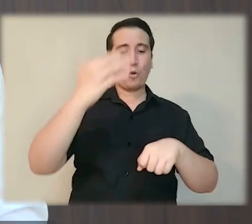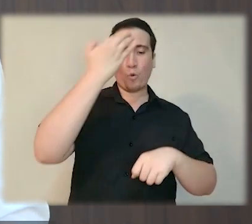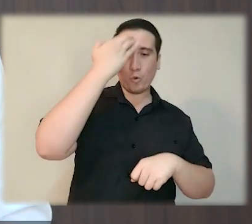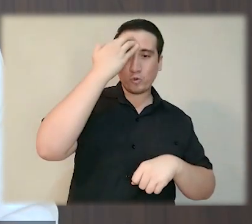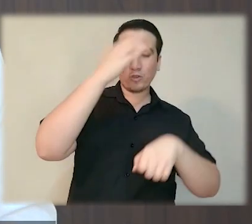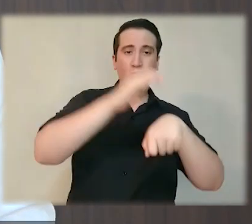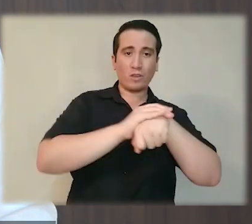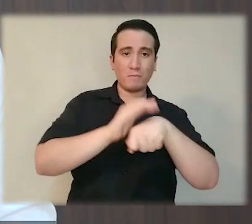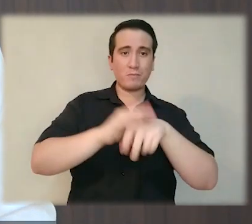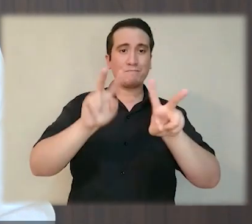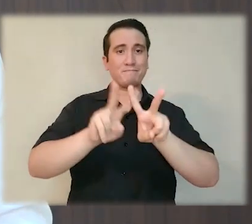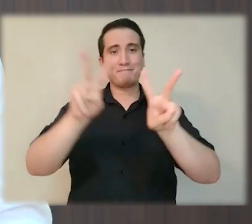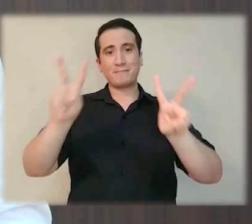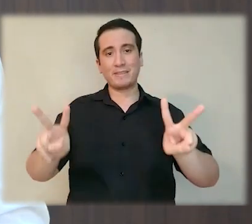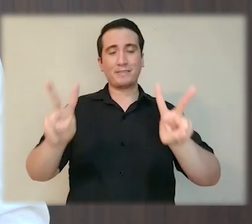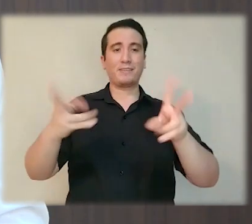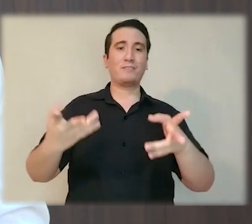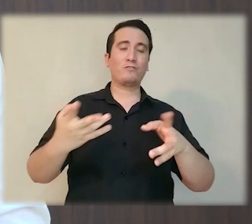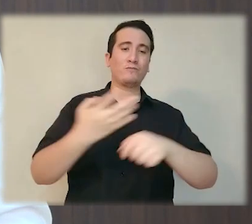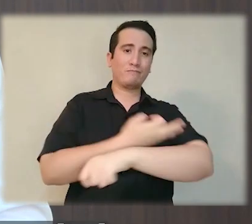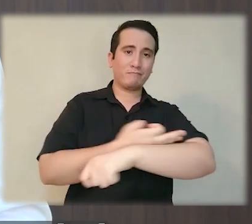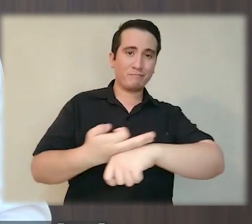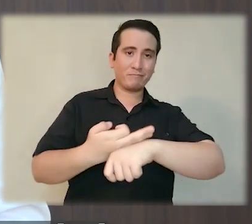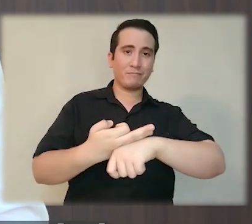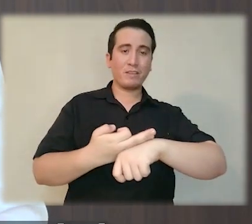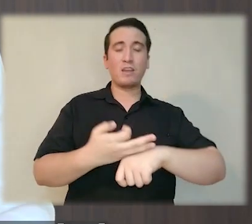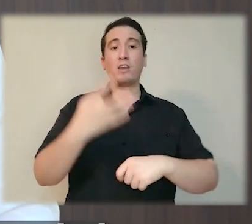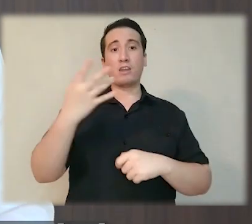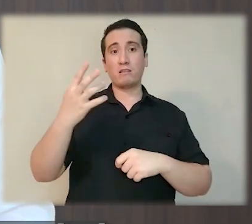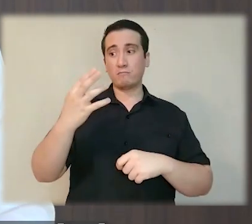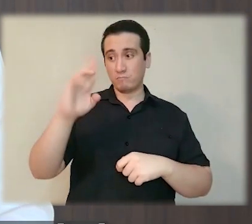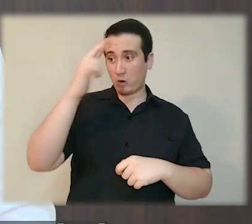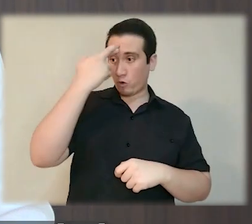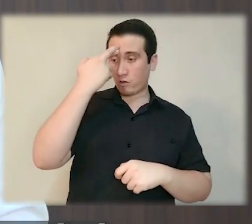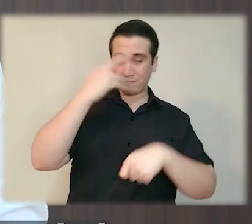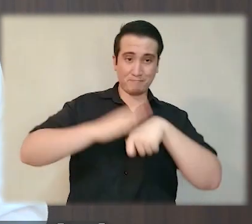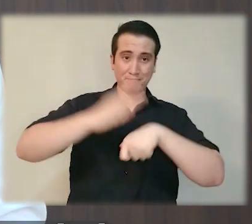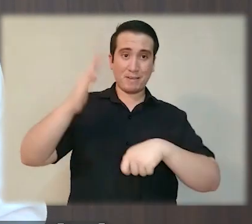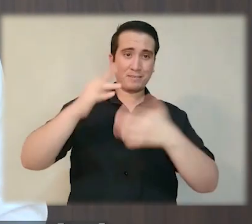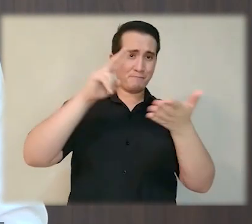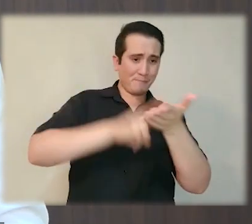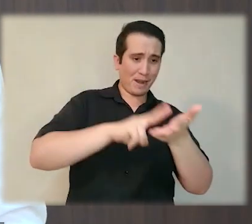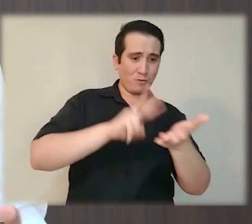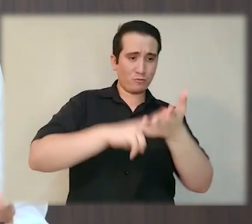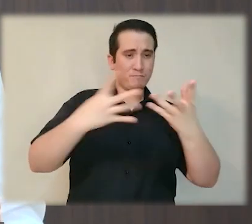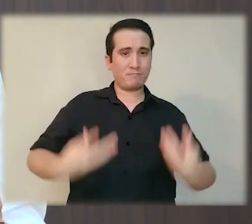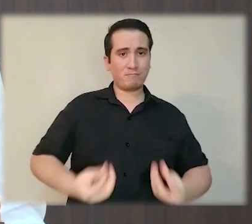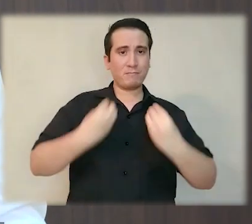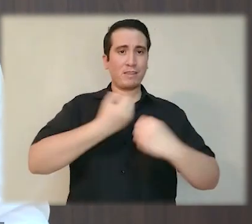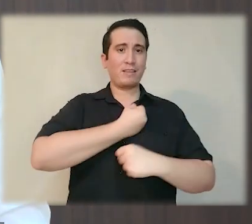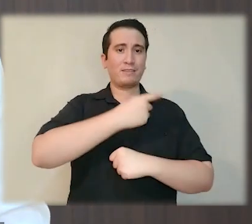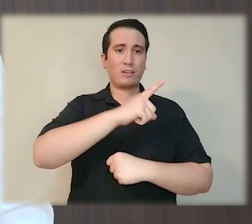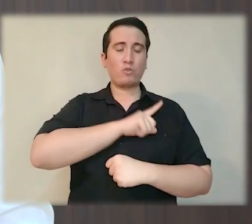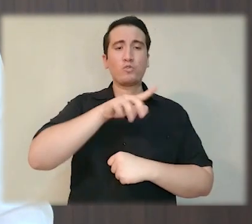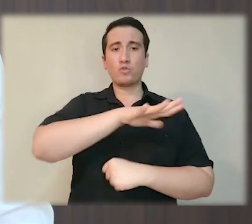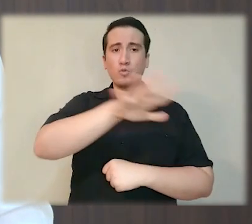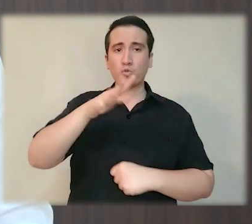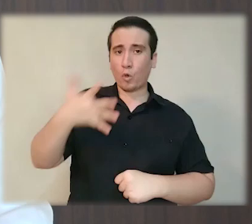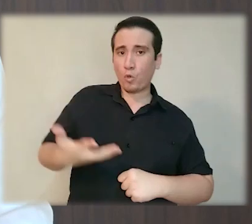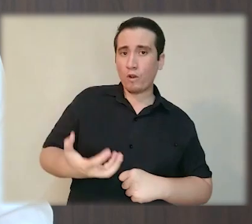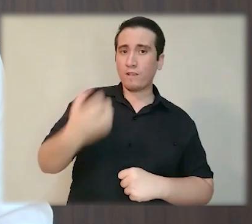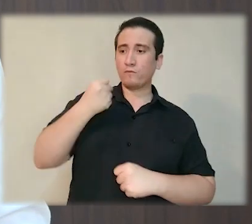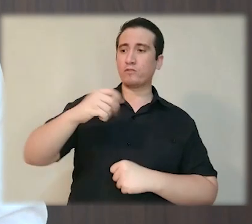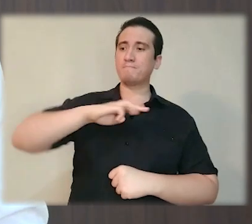vecinos, familiares o amigos. Y confirmamos que no hay nada más valioso que la vida y la salud y que todo esfuerzo, por muy grande o